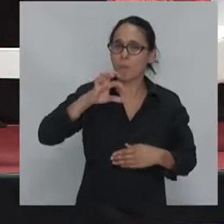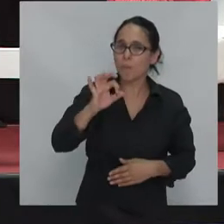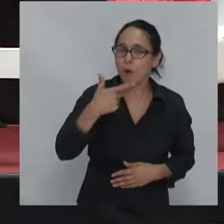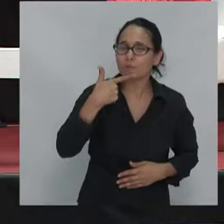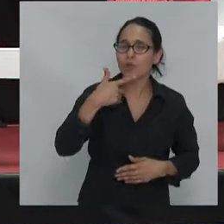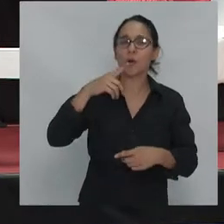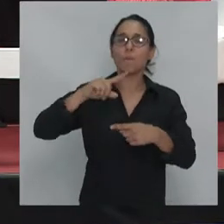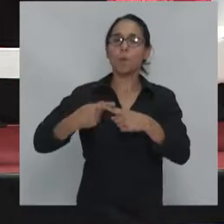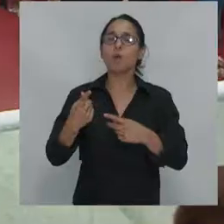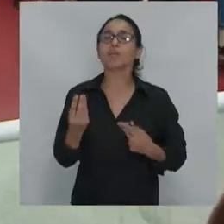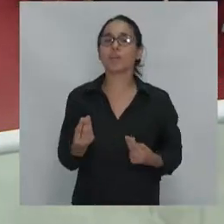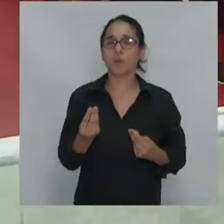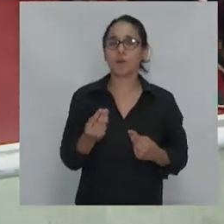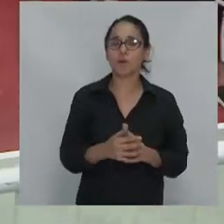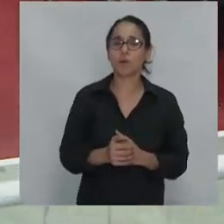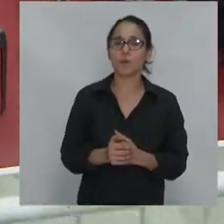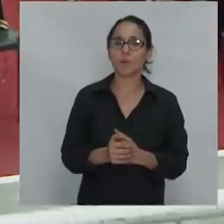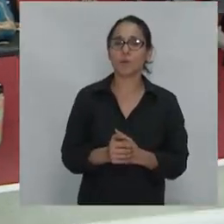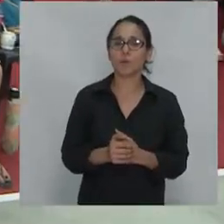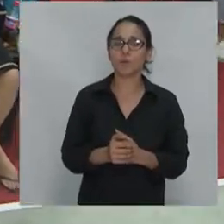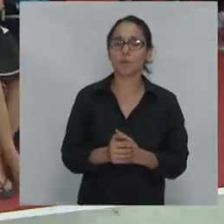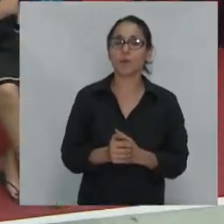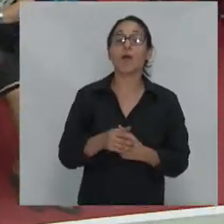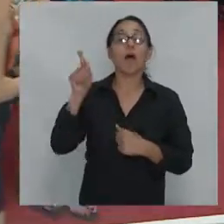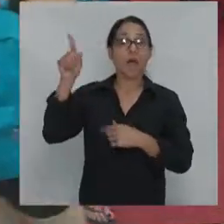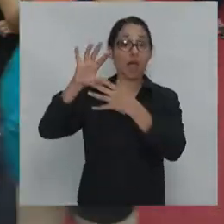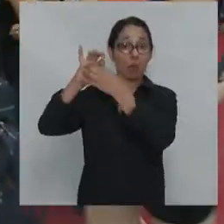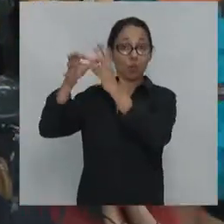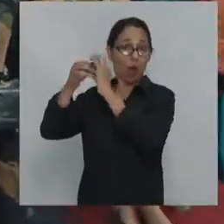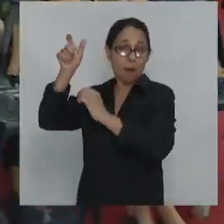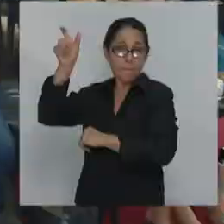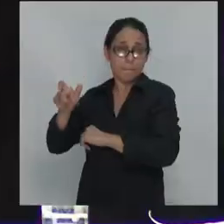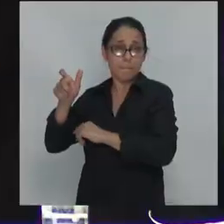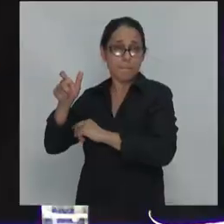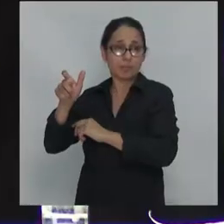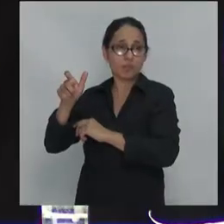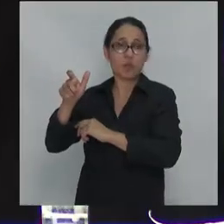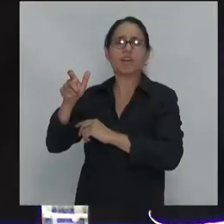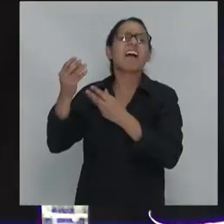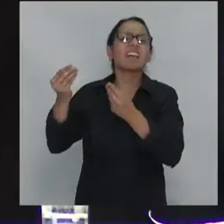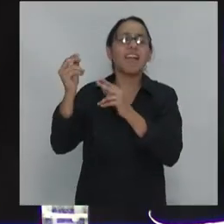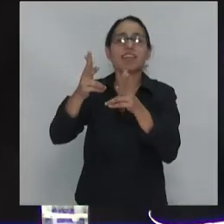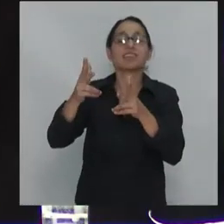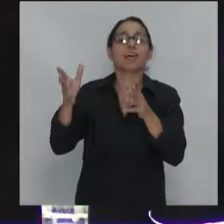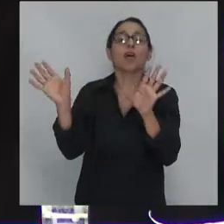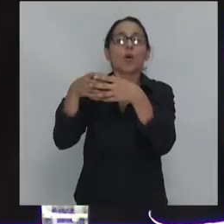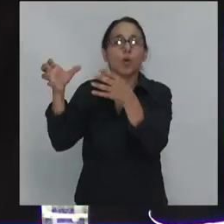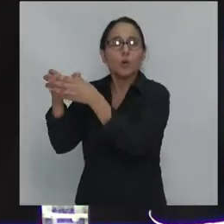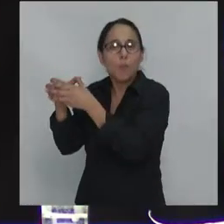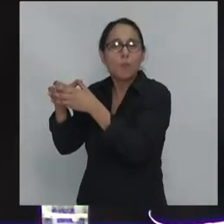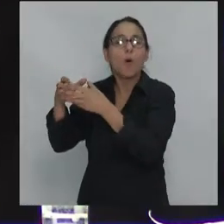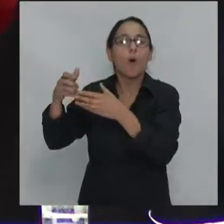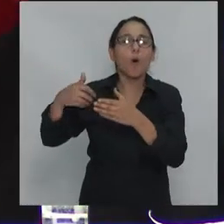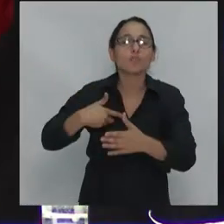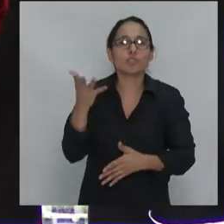bueno, de cierto tiempo ya en Europa, cuando, digamos, los partidos socialdemócratas se movieron para el